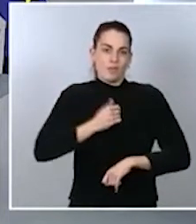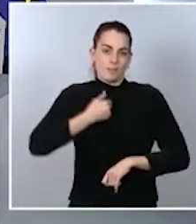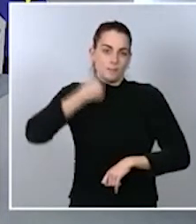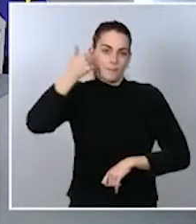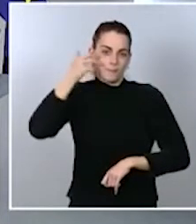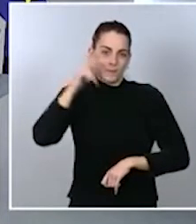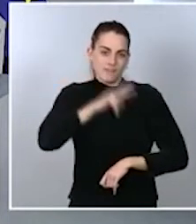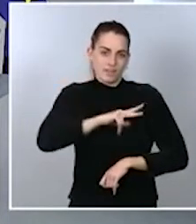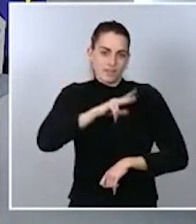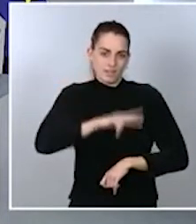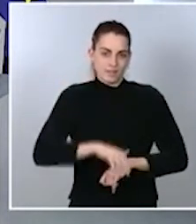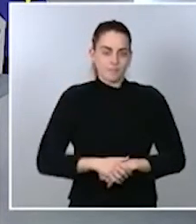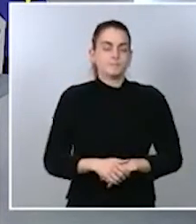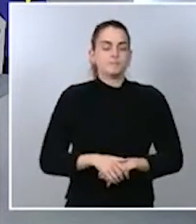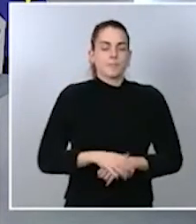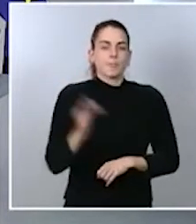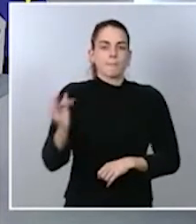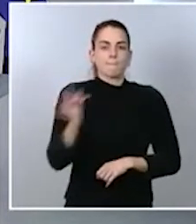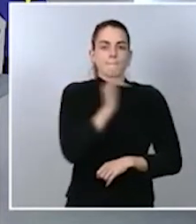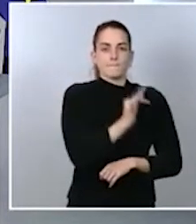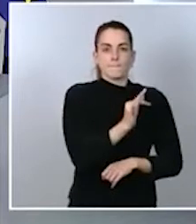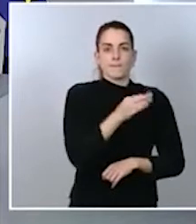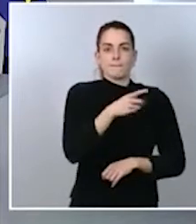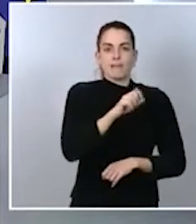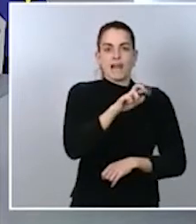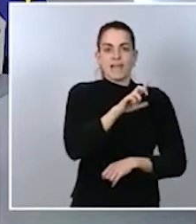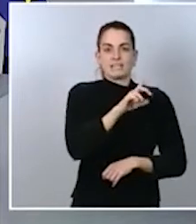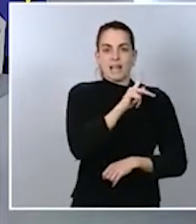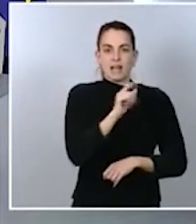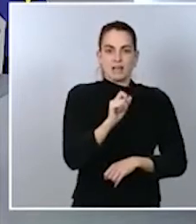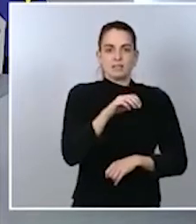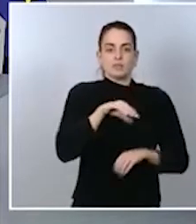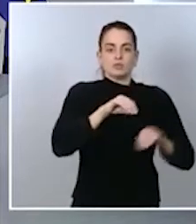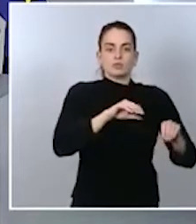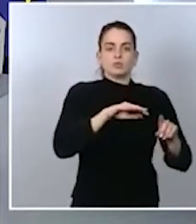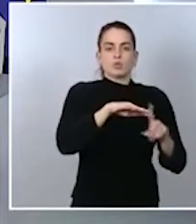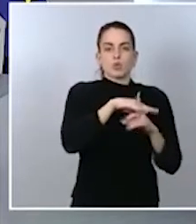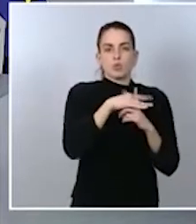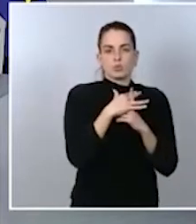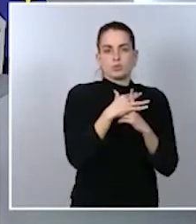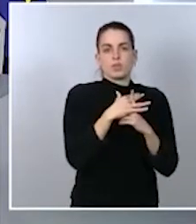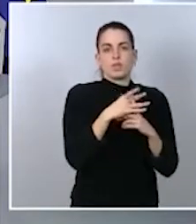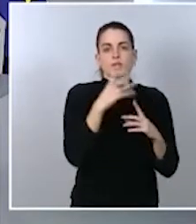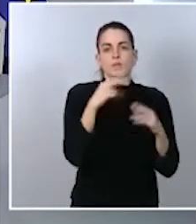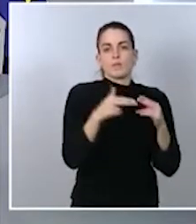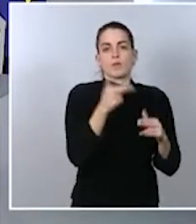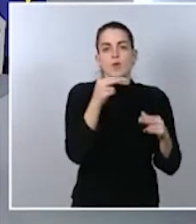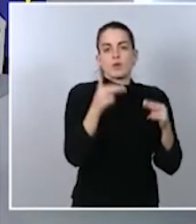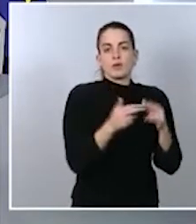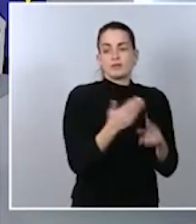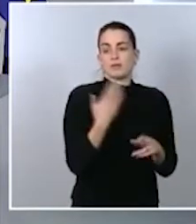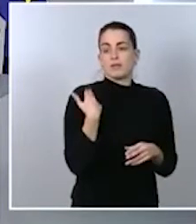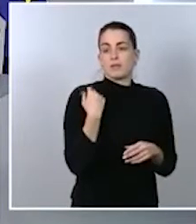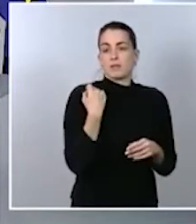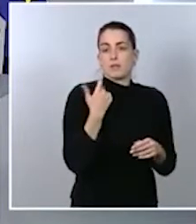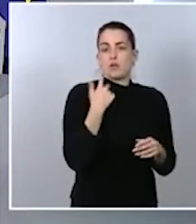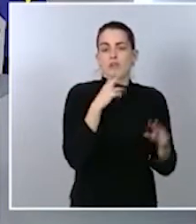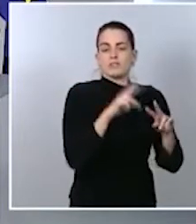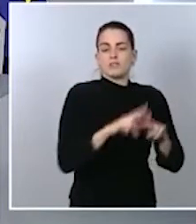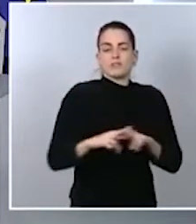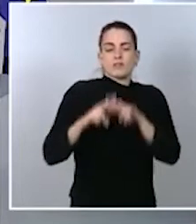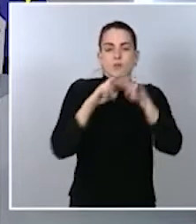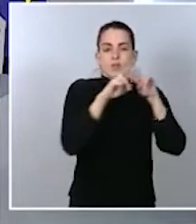política y es verdad que manteniendo la prudencia porque se acaba de iniciar esa evaluación como usted nos ha relatado